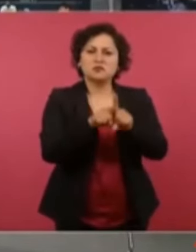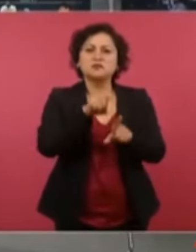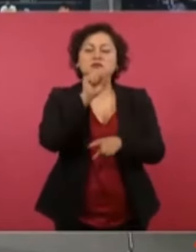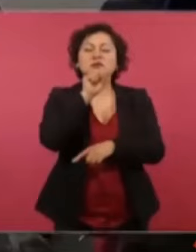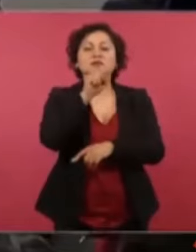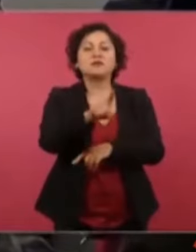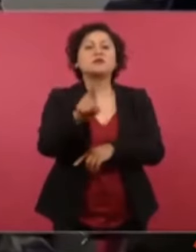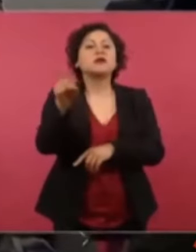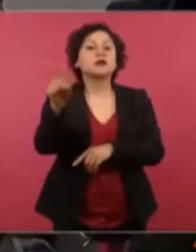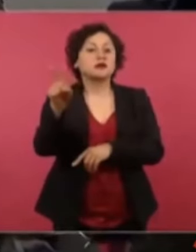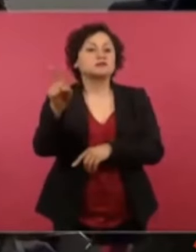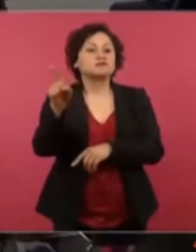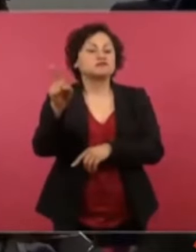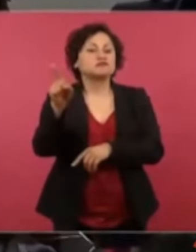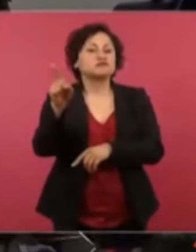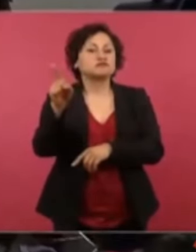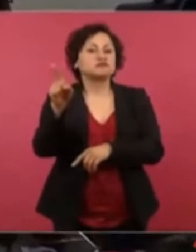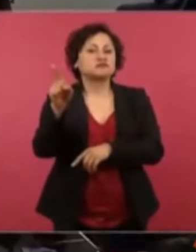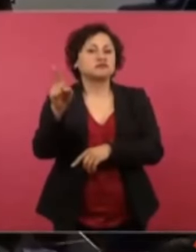¿No la BBC?